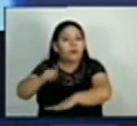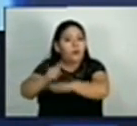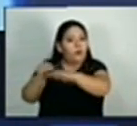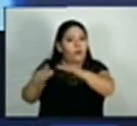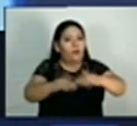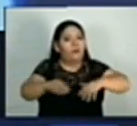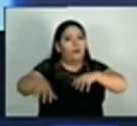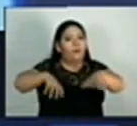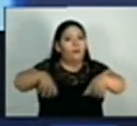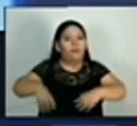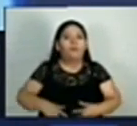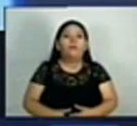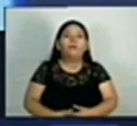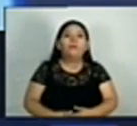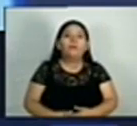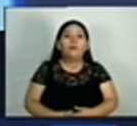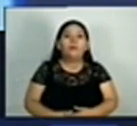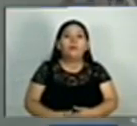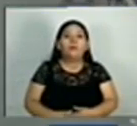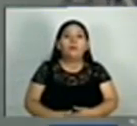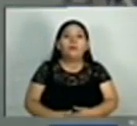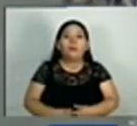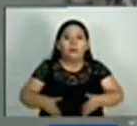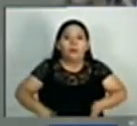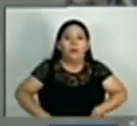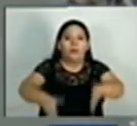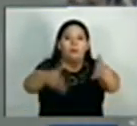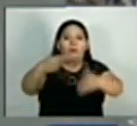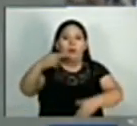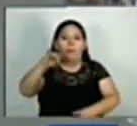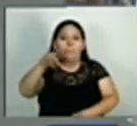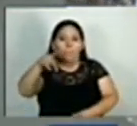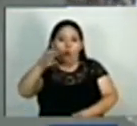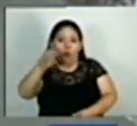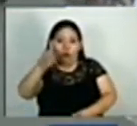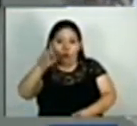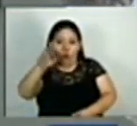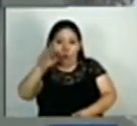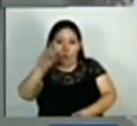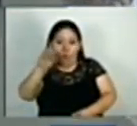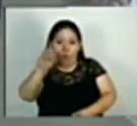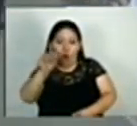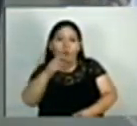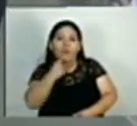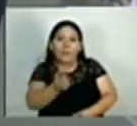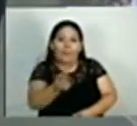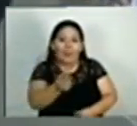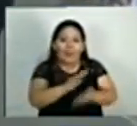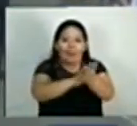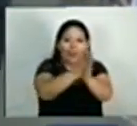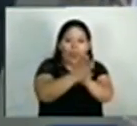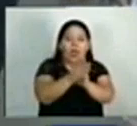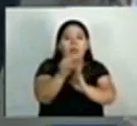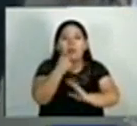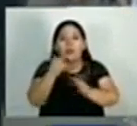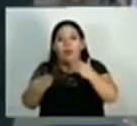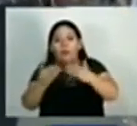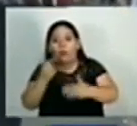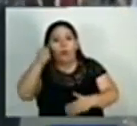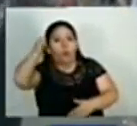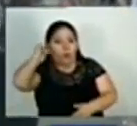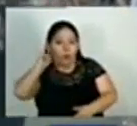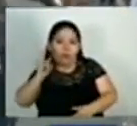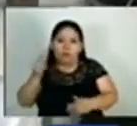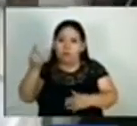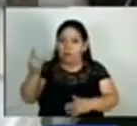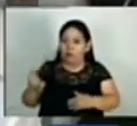nacional. El Boulevard del Hipódromo será nuevamente el principal centro de votación de San Salvador, según lo detalló el magistrado